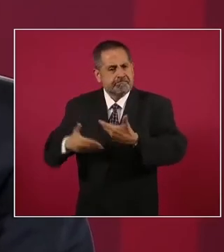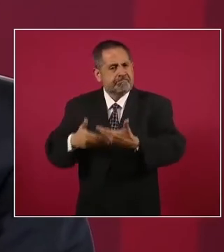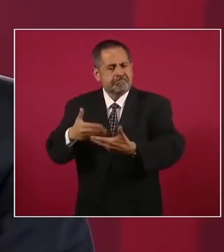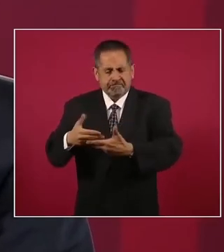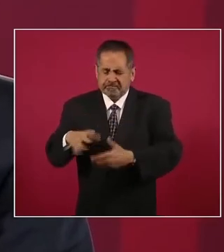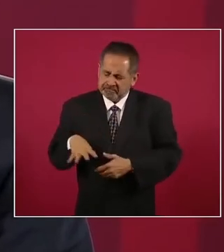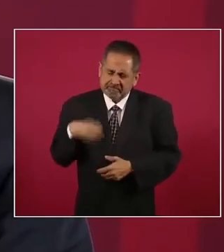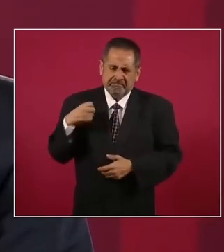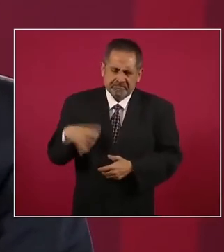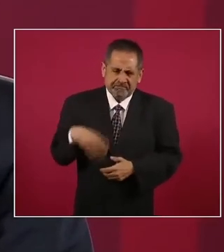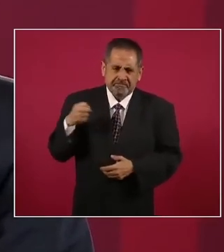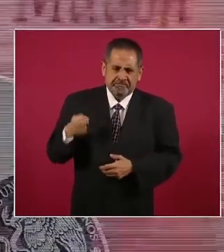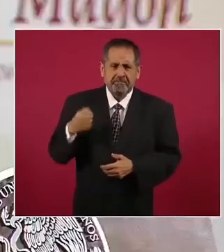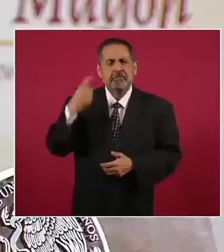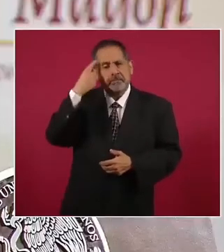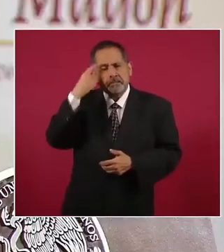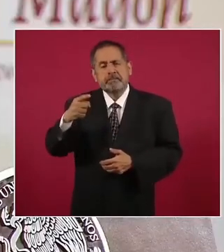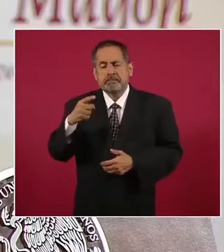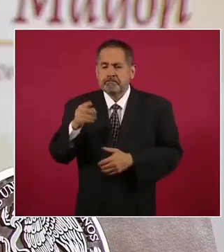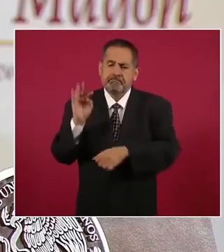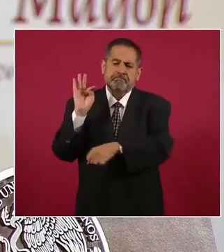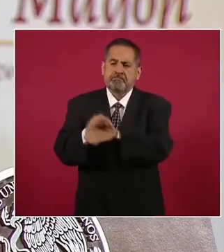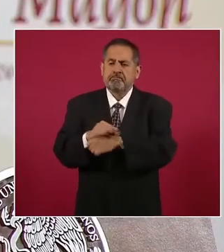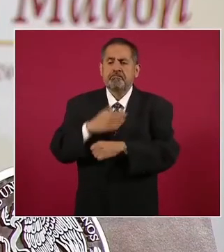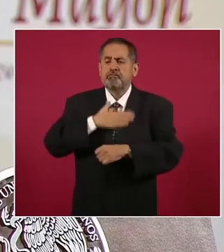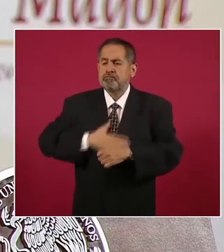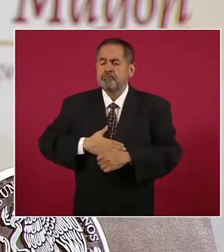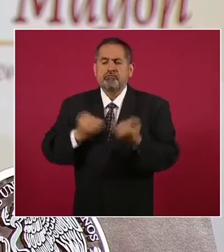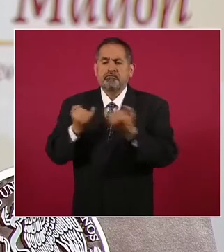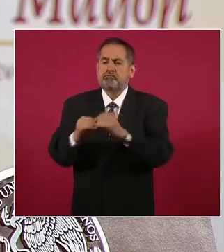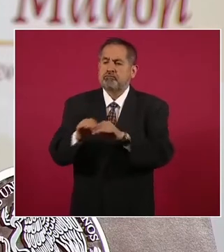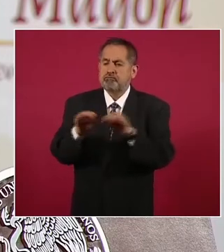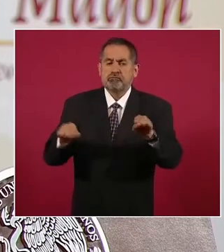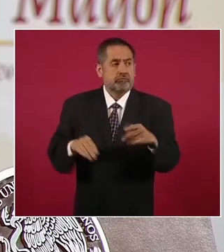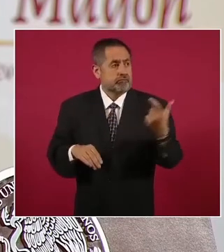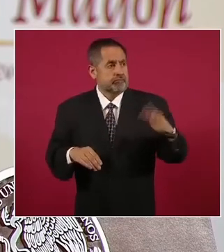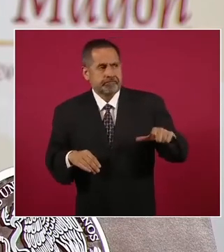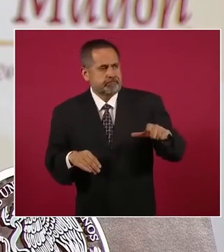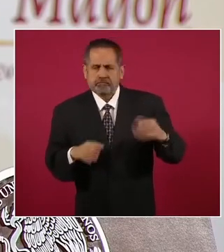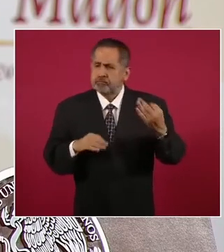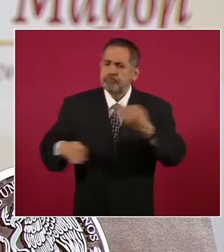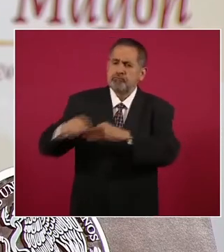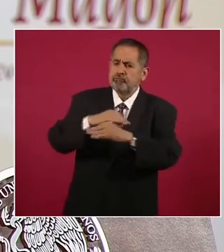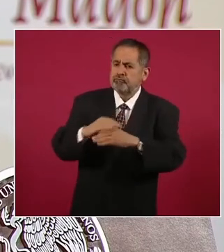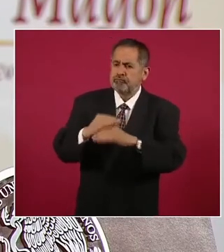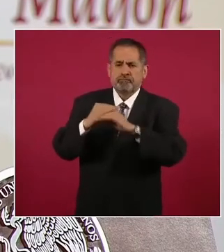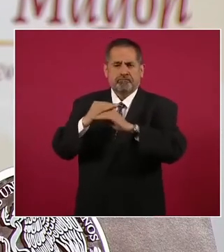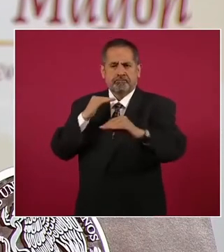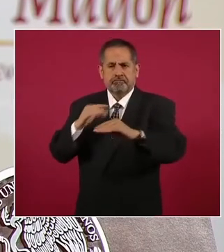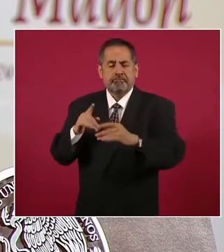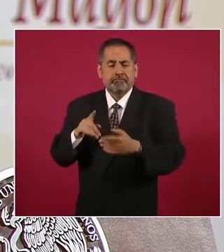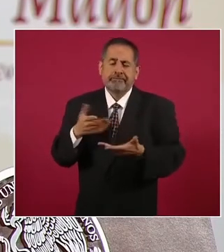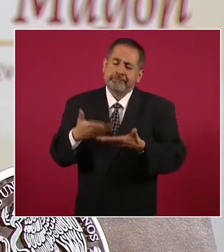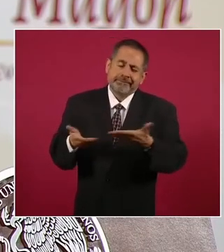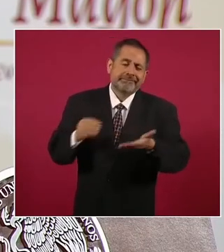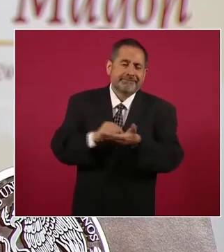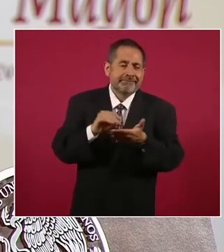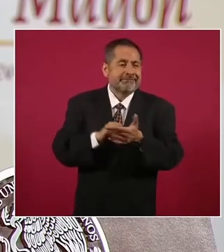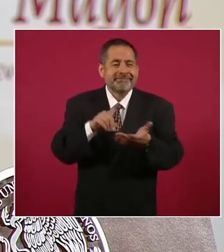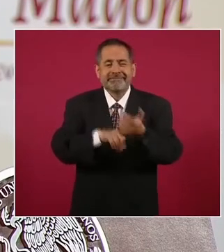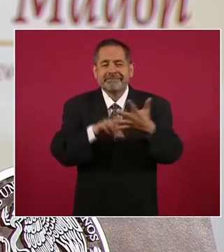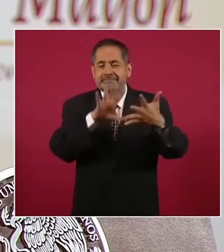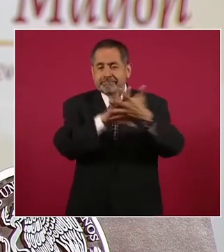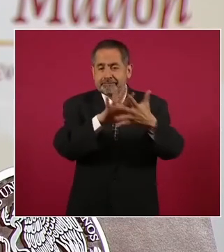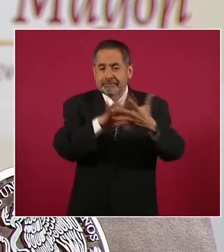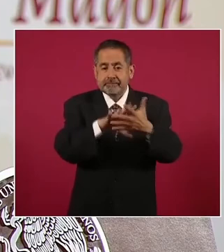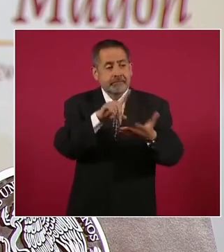no sólo privilegie a quienes más tienen. Seguimos teniendo una justicia en donde las cárceles están llenas de